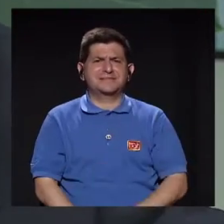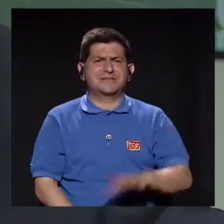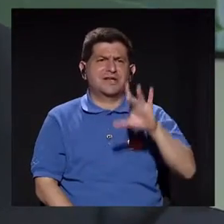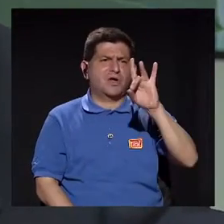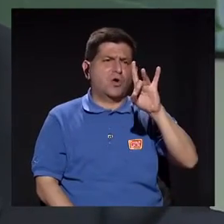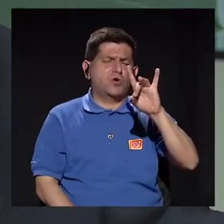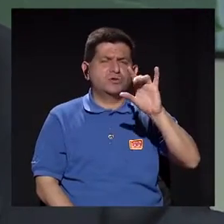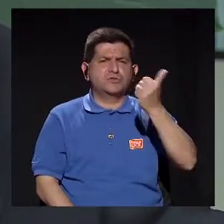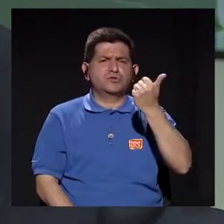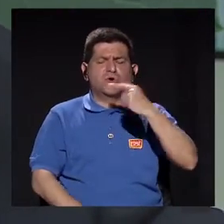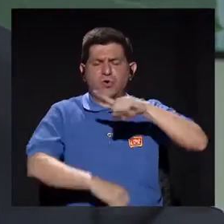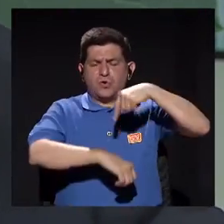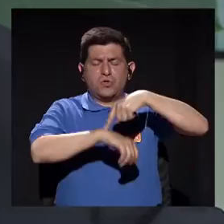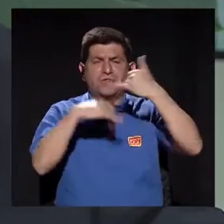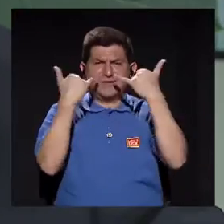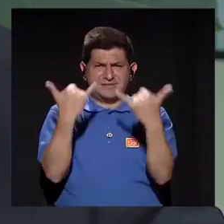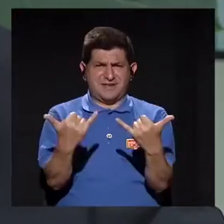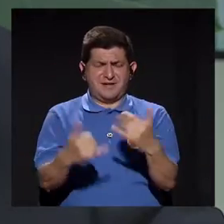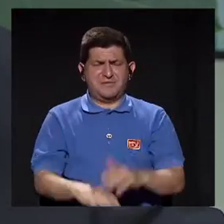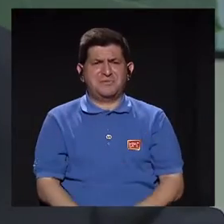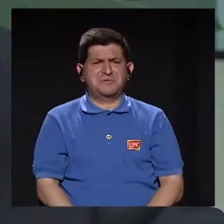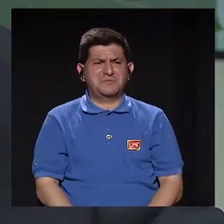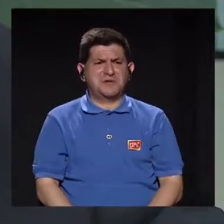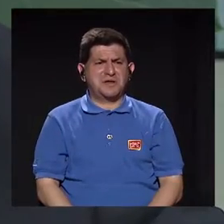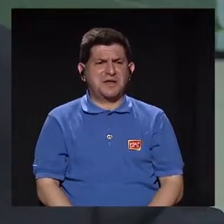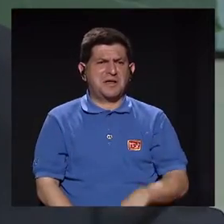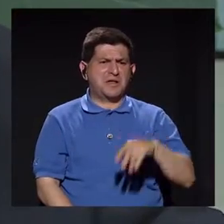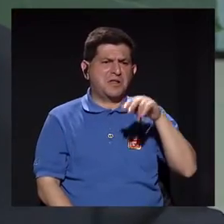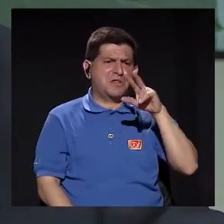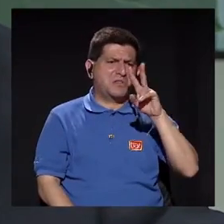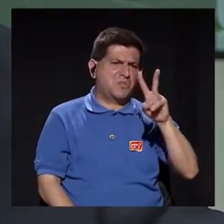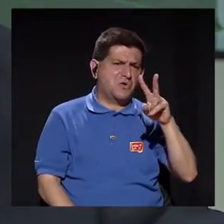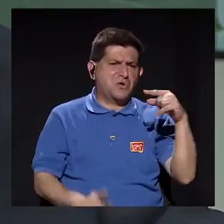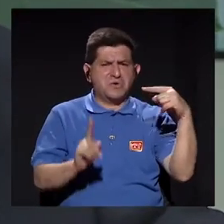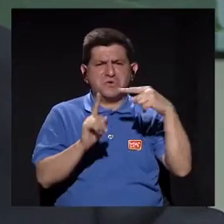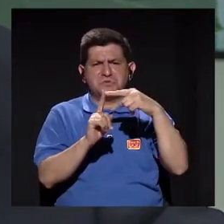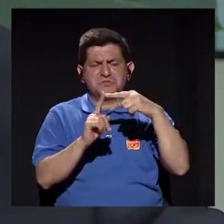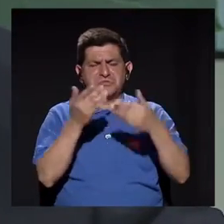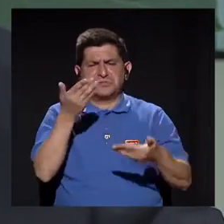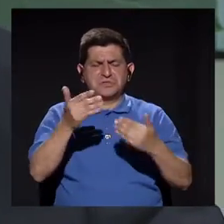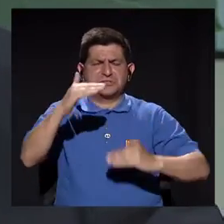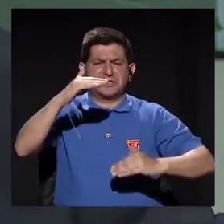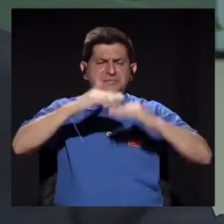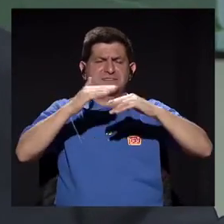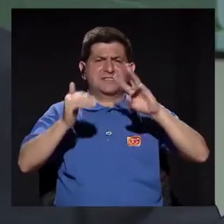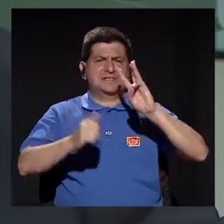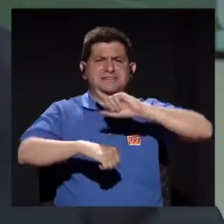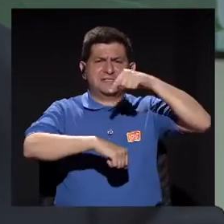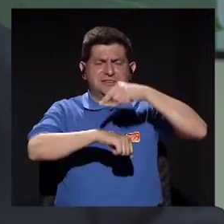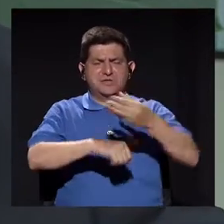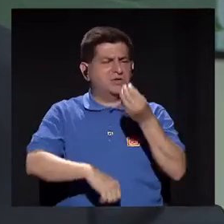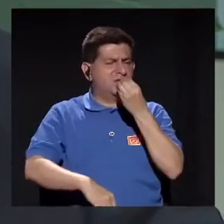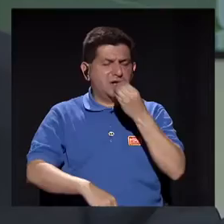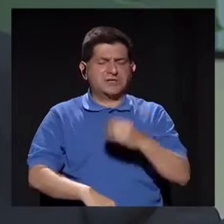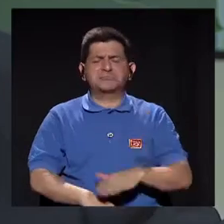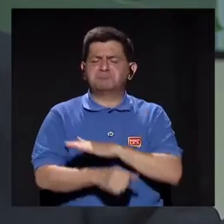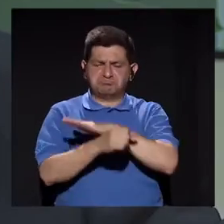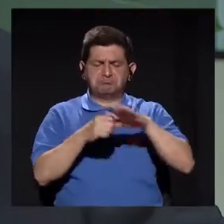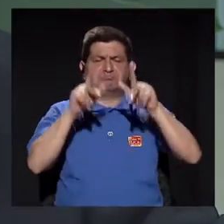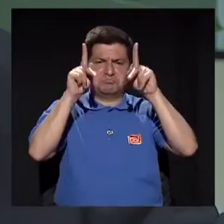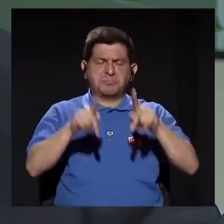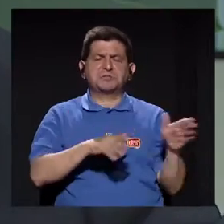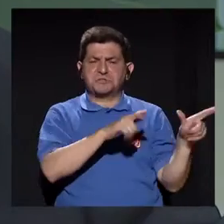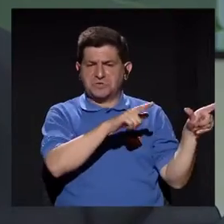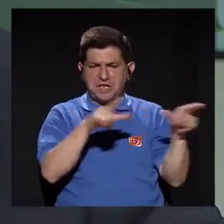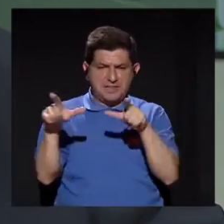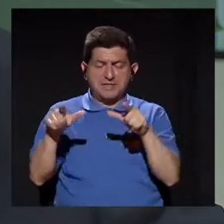ocho o diez horas. Actualmente con dos, máximo seis horas de ayuno es suficiente para que el